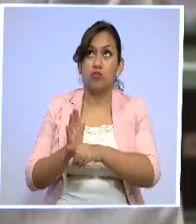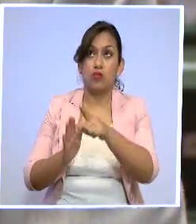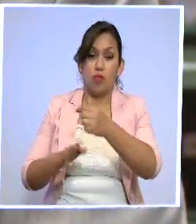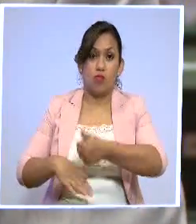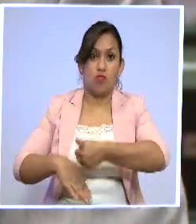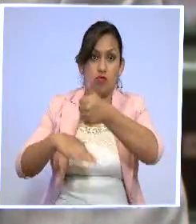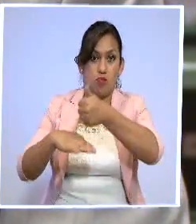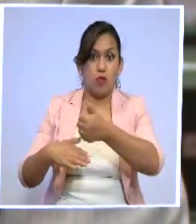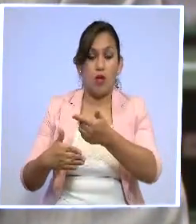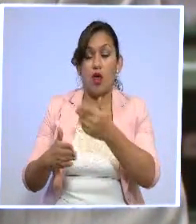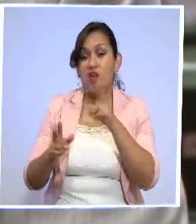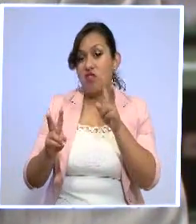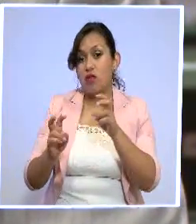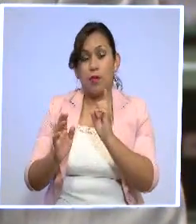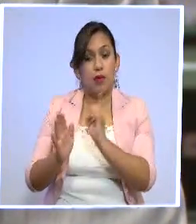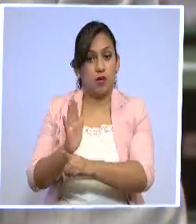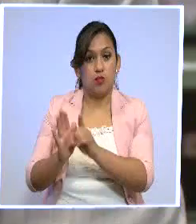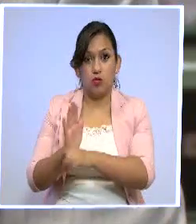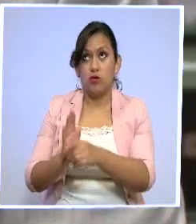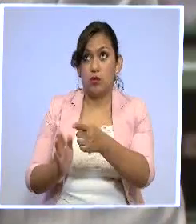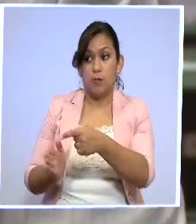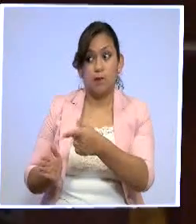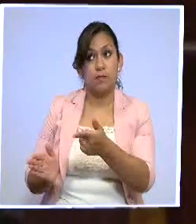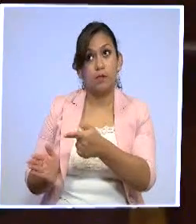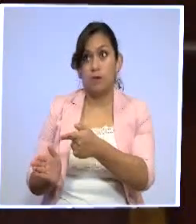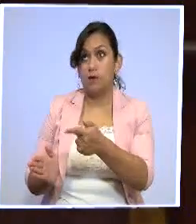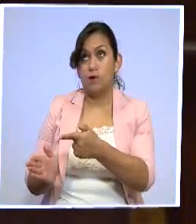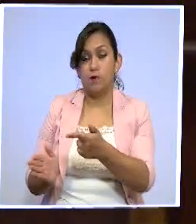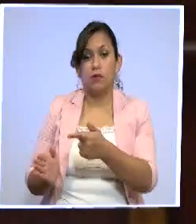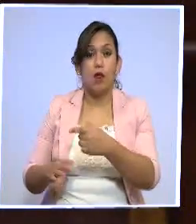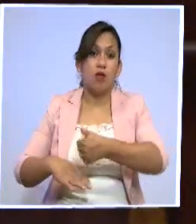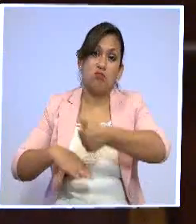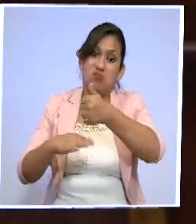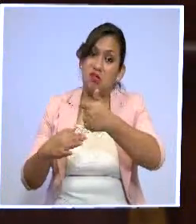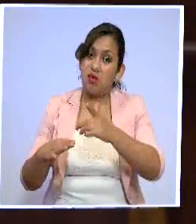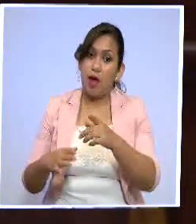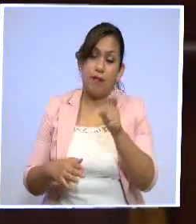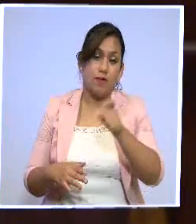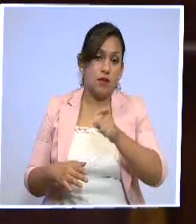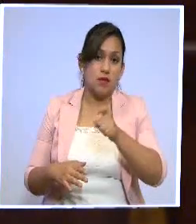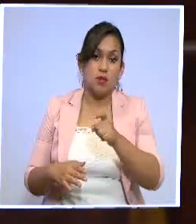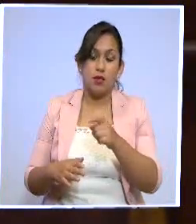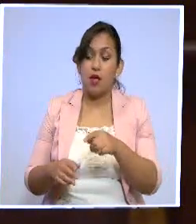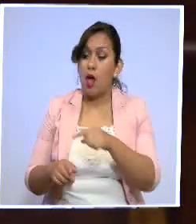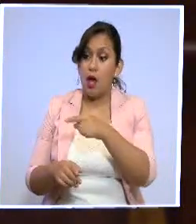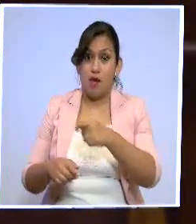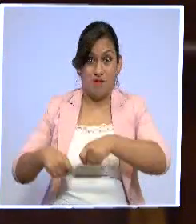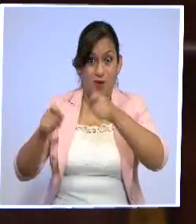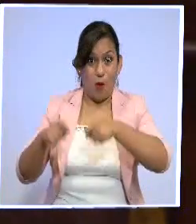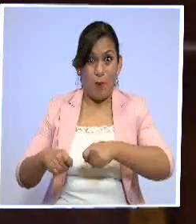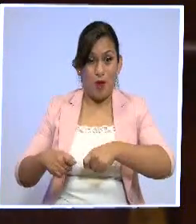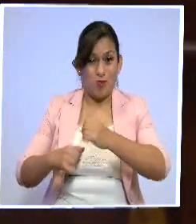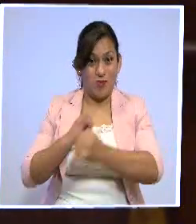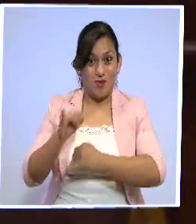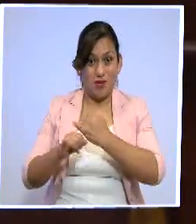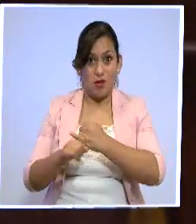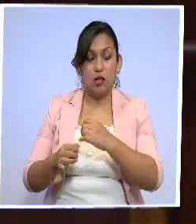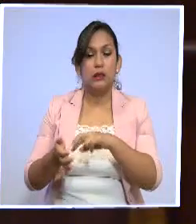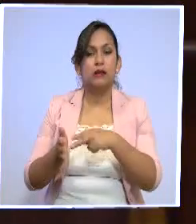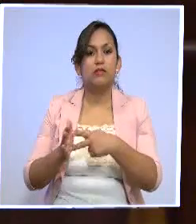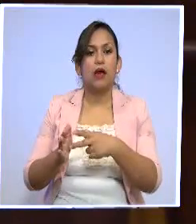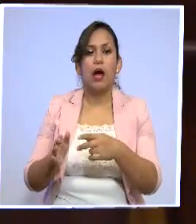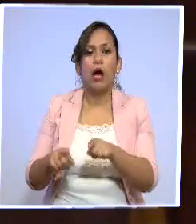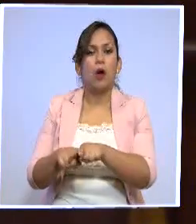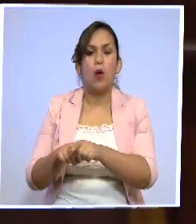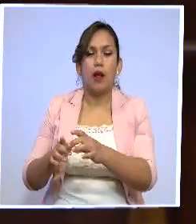seguir en el caso de la demanda que ustedes han presentado. Efectivamente, hay varios informes que han emitido la Comisión de Expertos en Aplicación de Normas de la